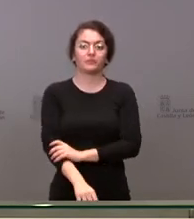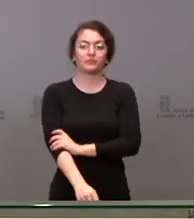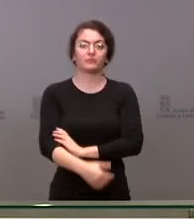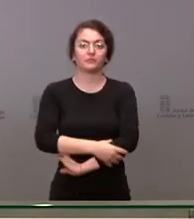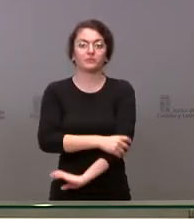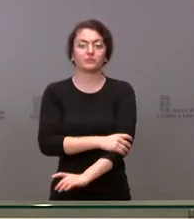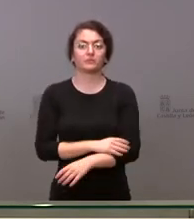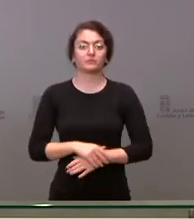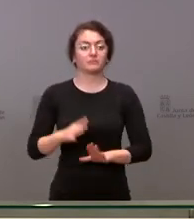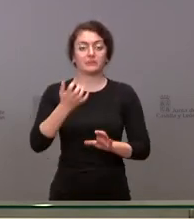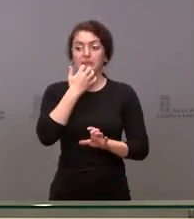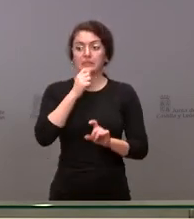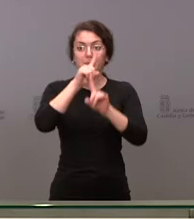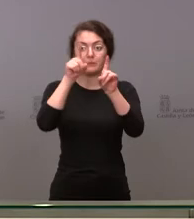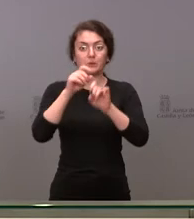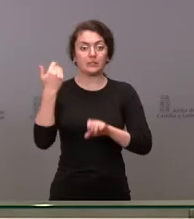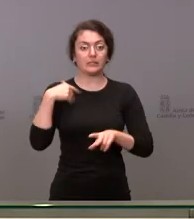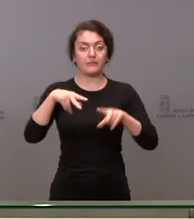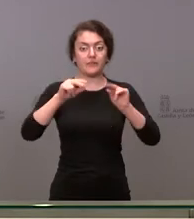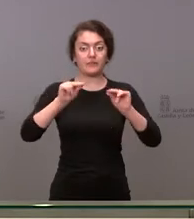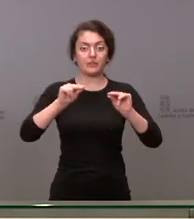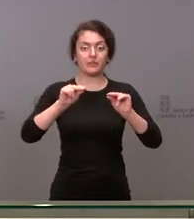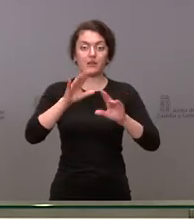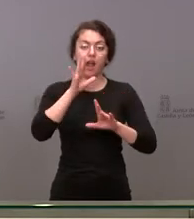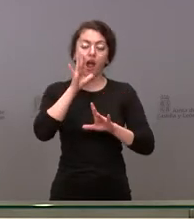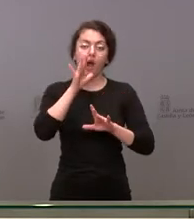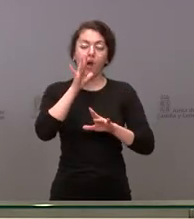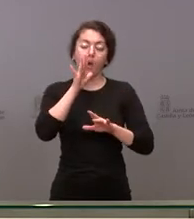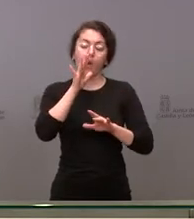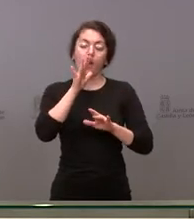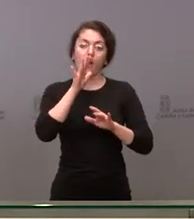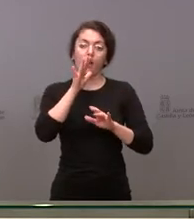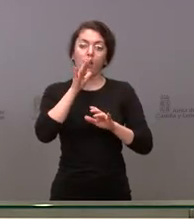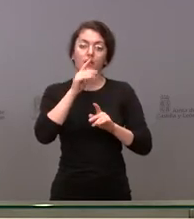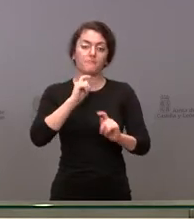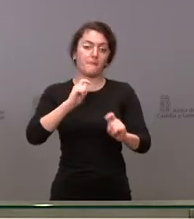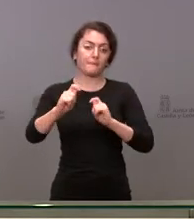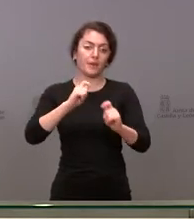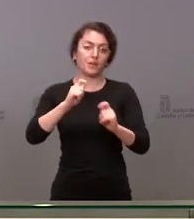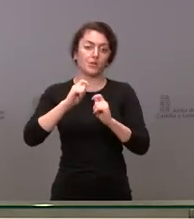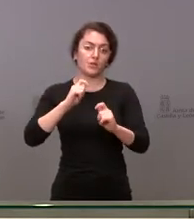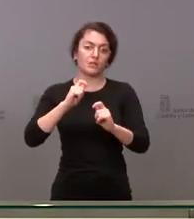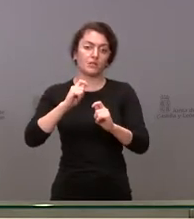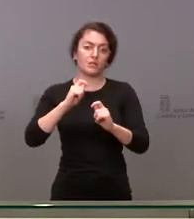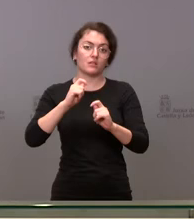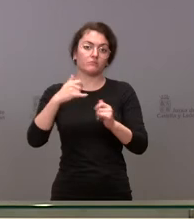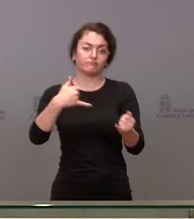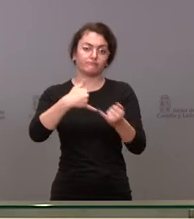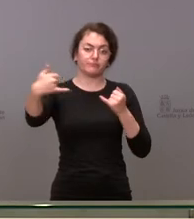Si no hay más preguntas en la sala vamos a dar paso a los periodistas que nos siguen por videoconferencia.